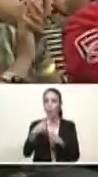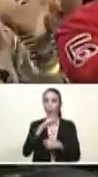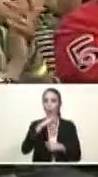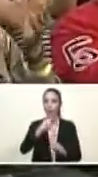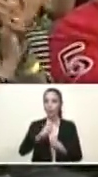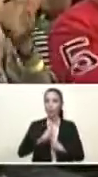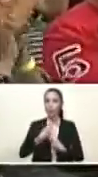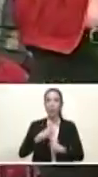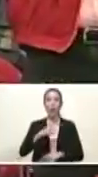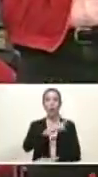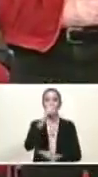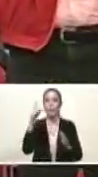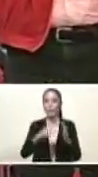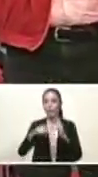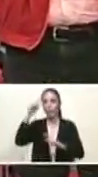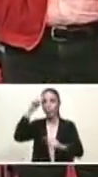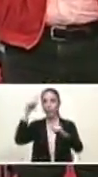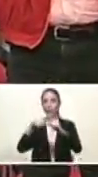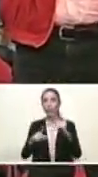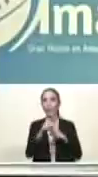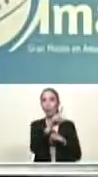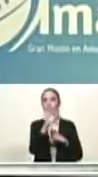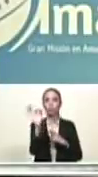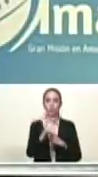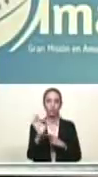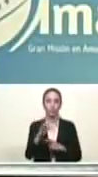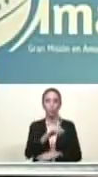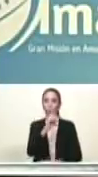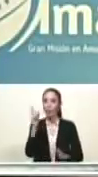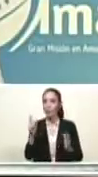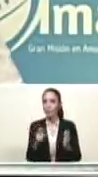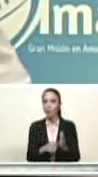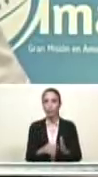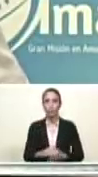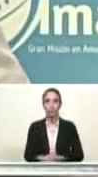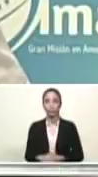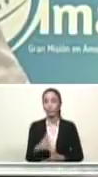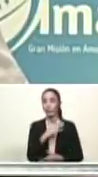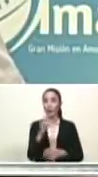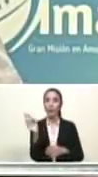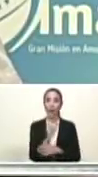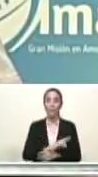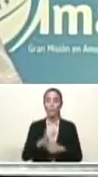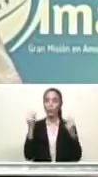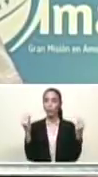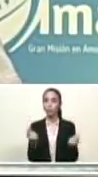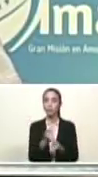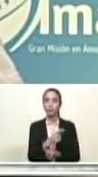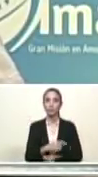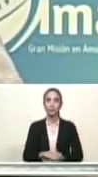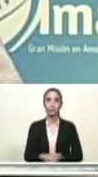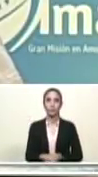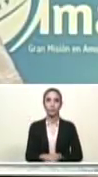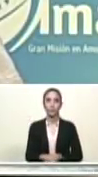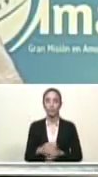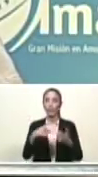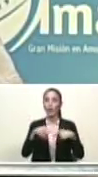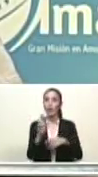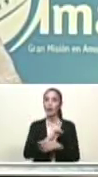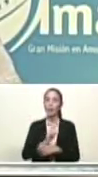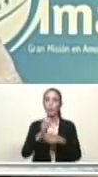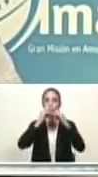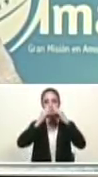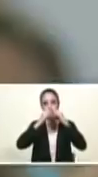Cumplida la meta, 100%. A la cuenta de tres, procedase a emitir el